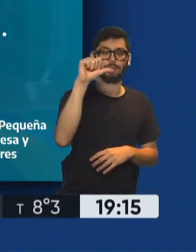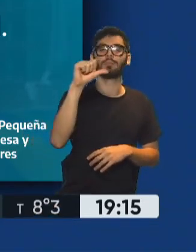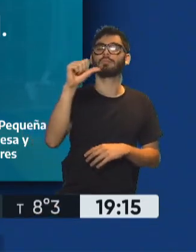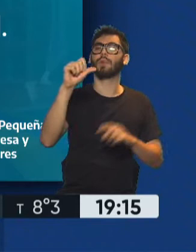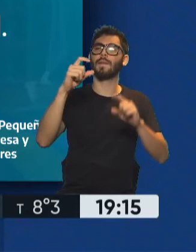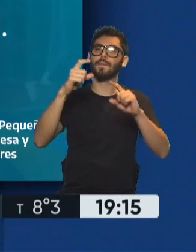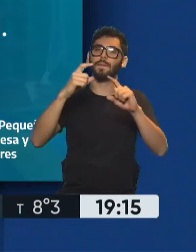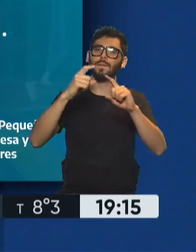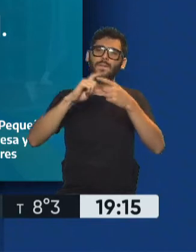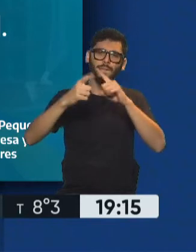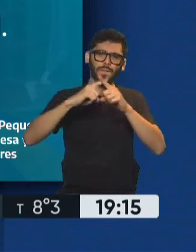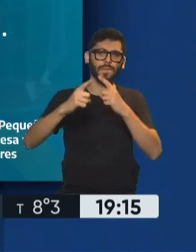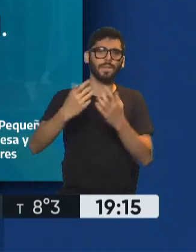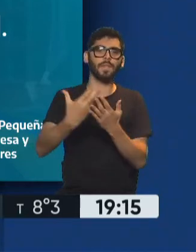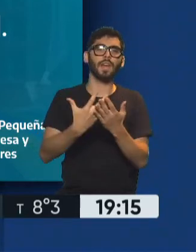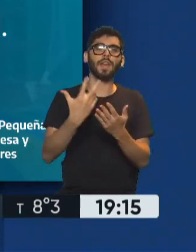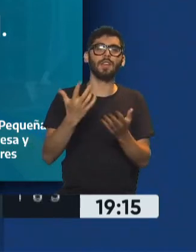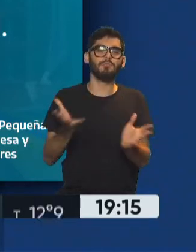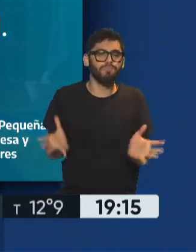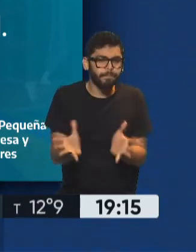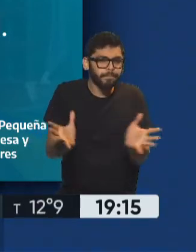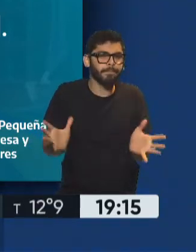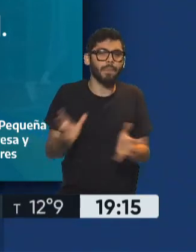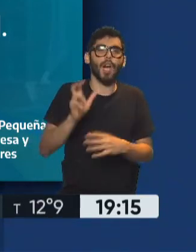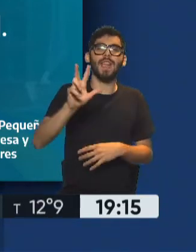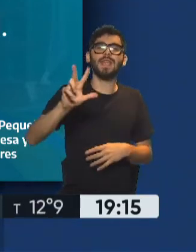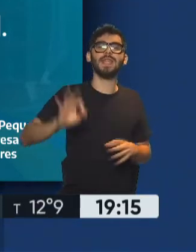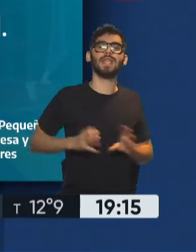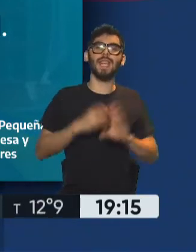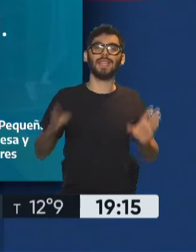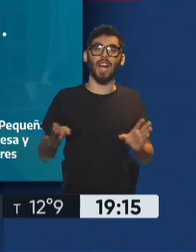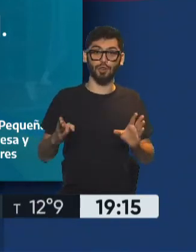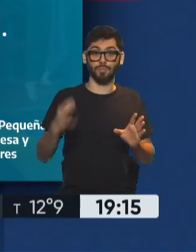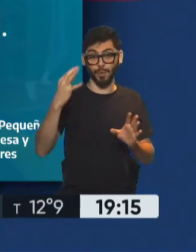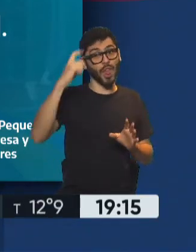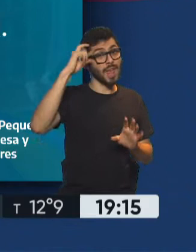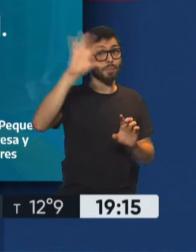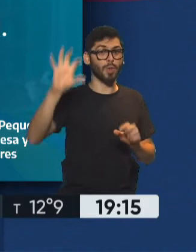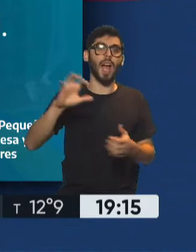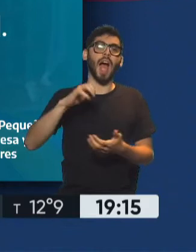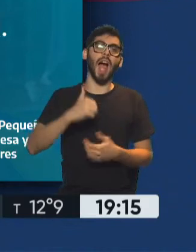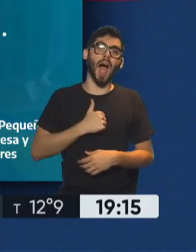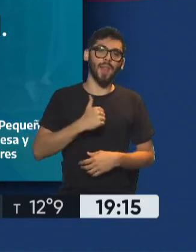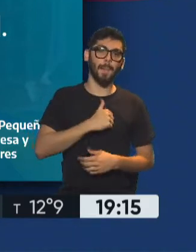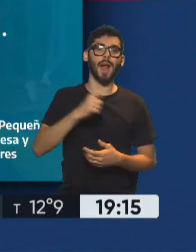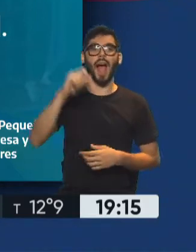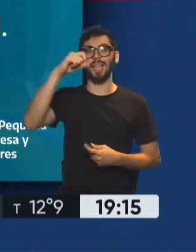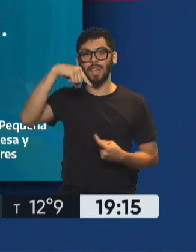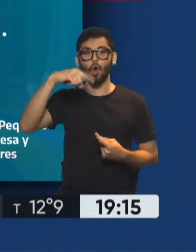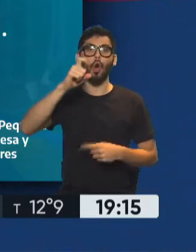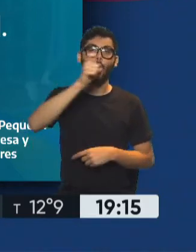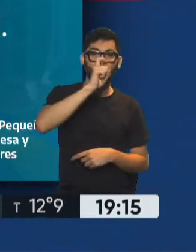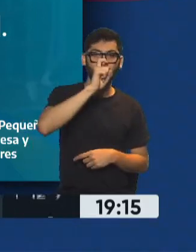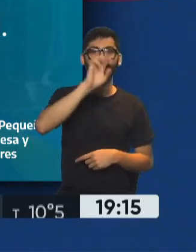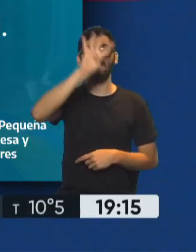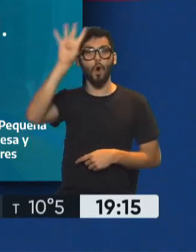incentivos que son 3 años para el sector industrial y agroindustrial de estas 10 provincias, de Catamarca, de Chaco, de Corrientes, de Formosa, de